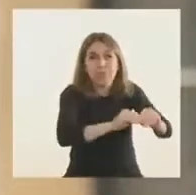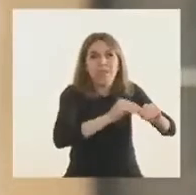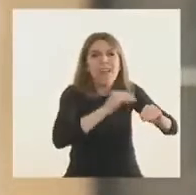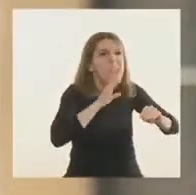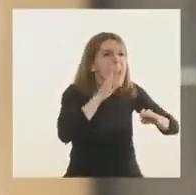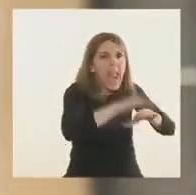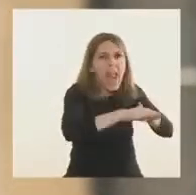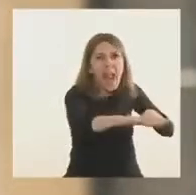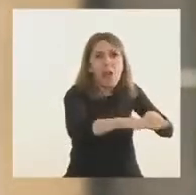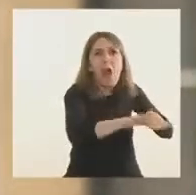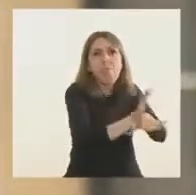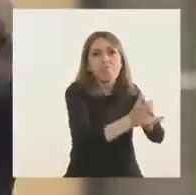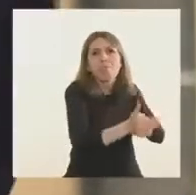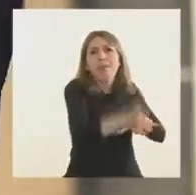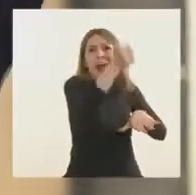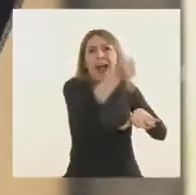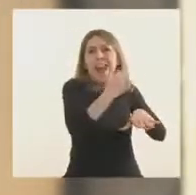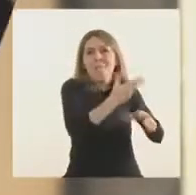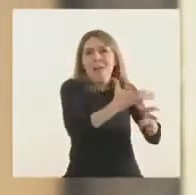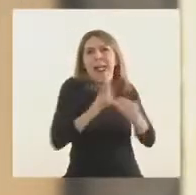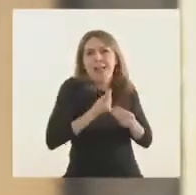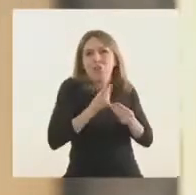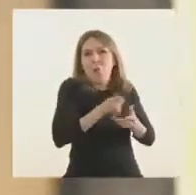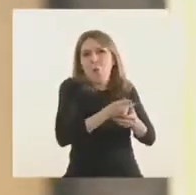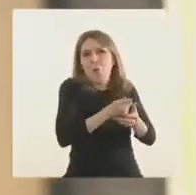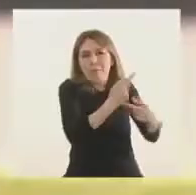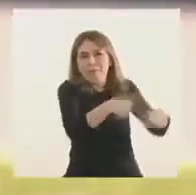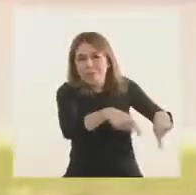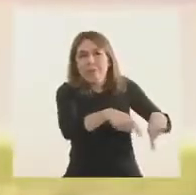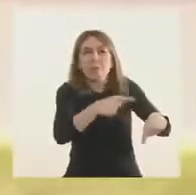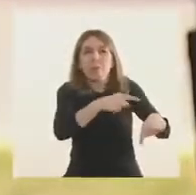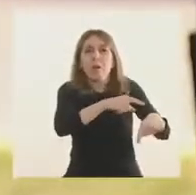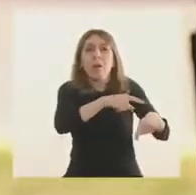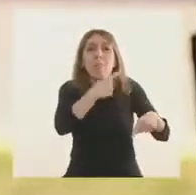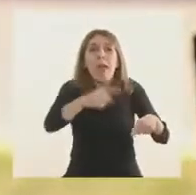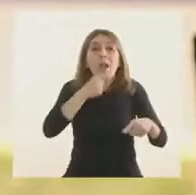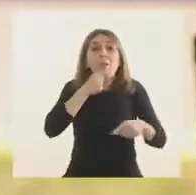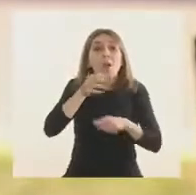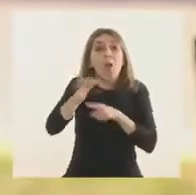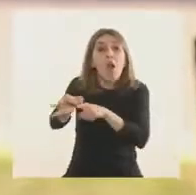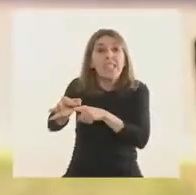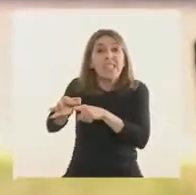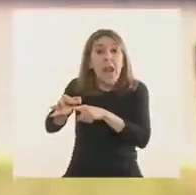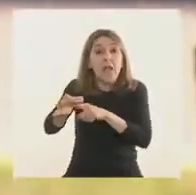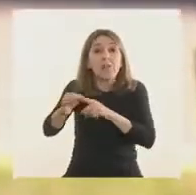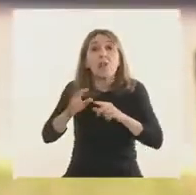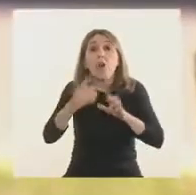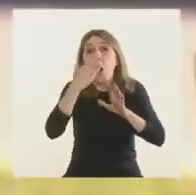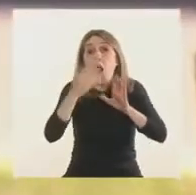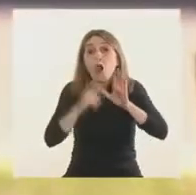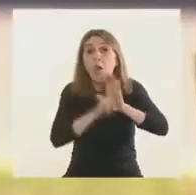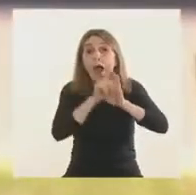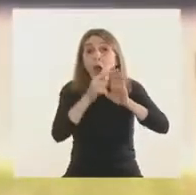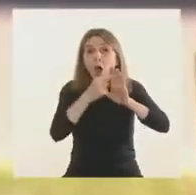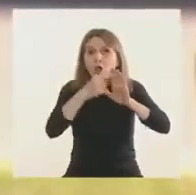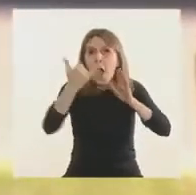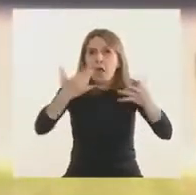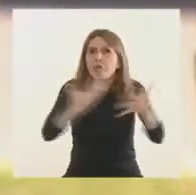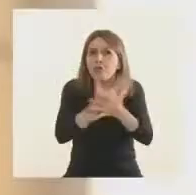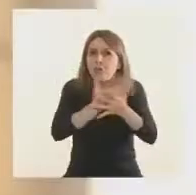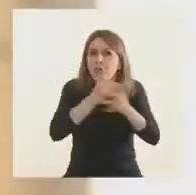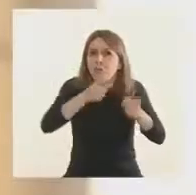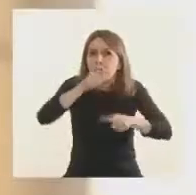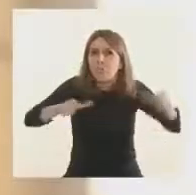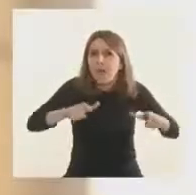islas que están frente a Rosario, el norte de Córdoba lo está padeciendo. Y hemos puesto todo